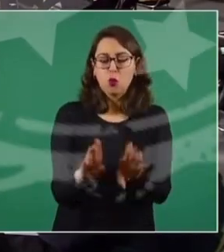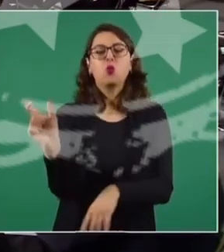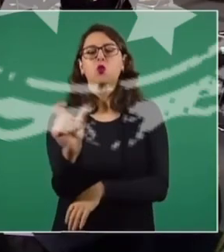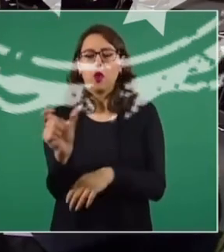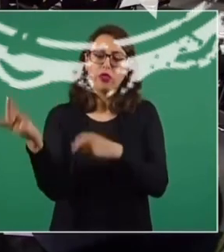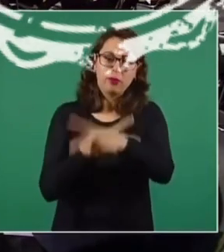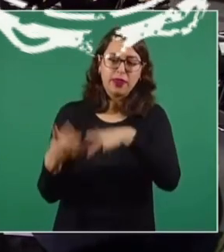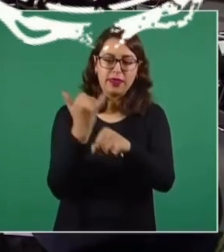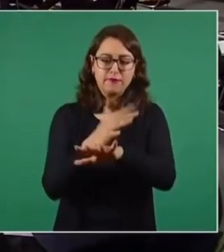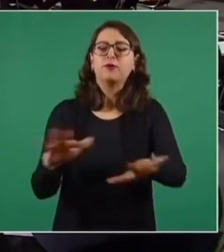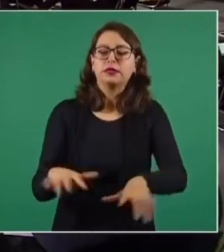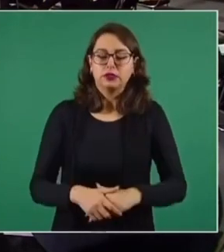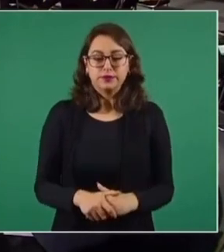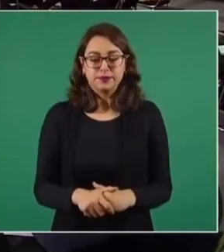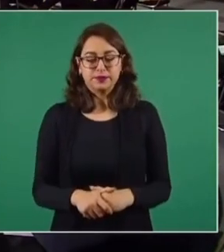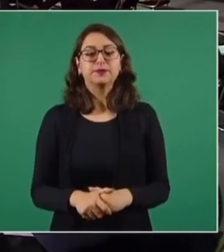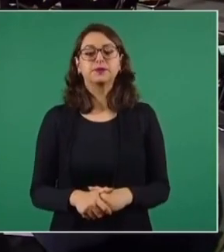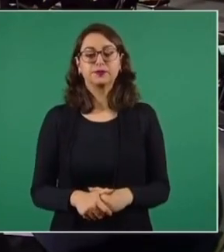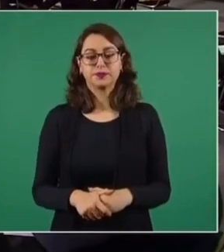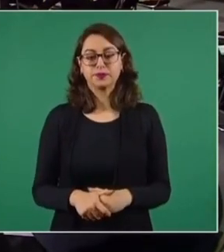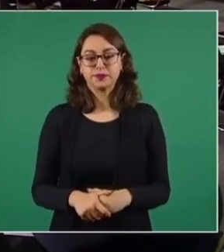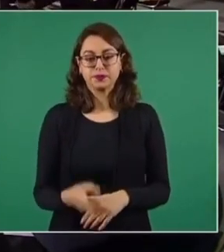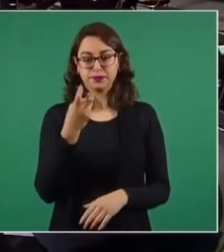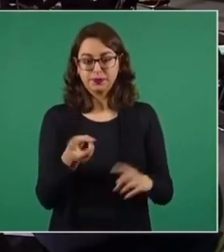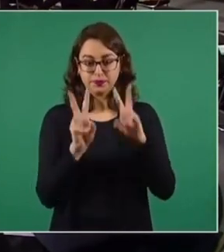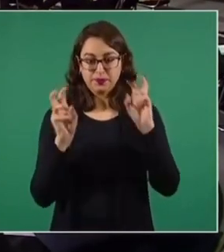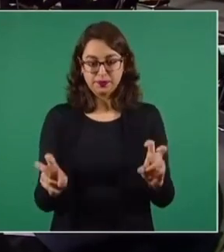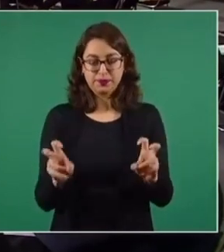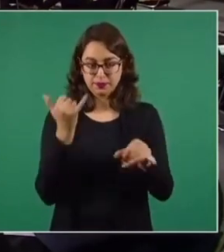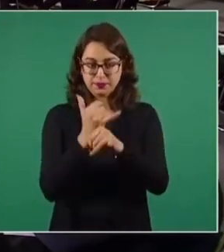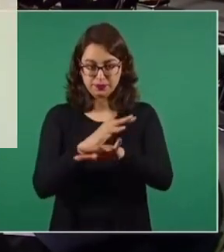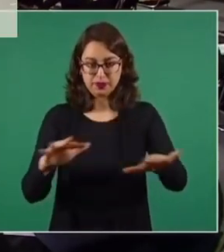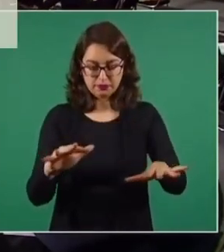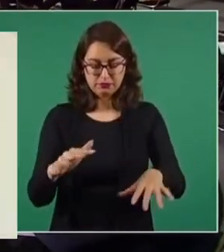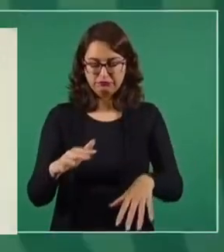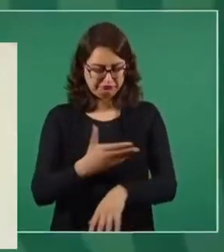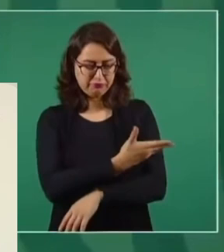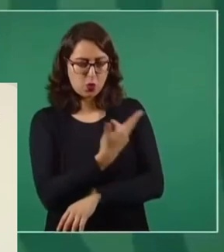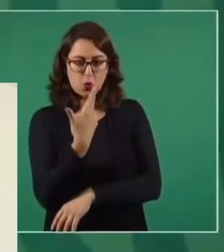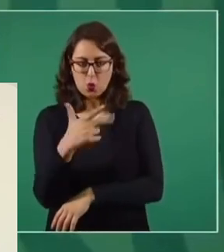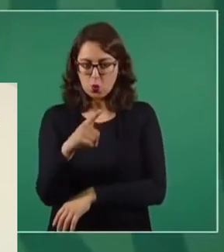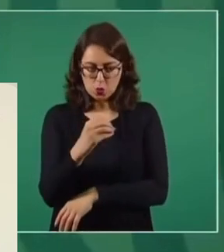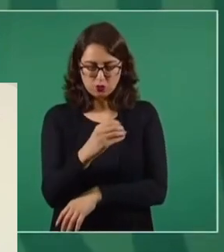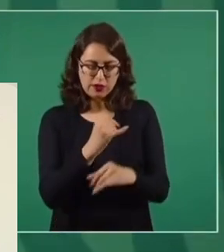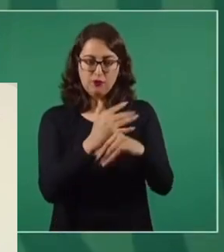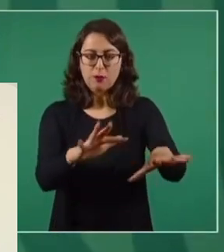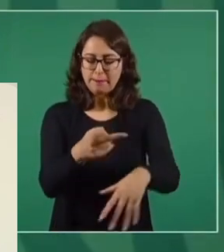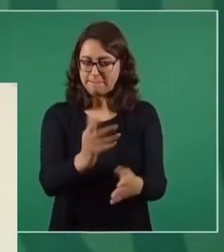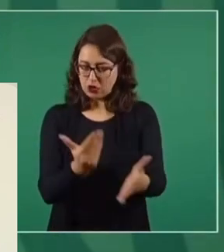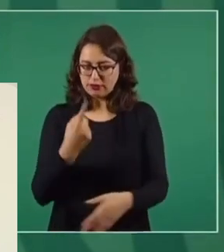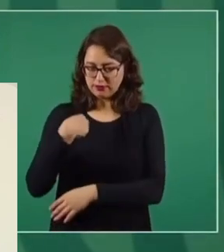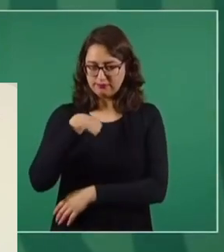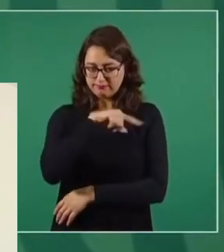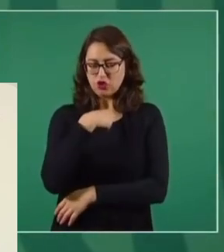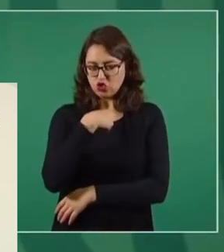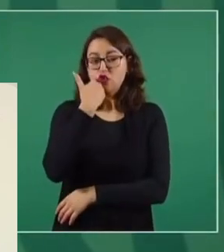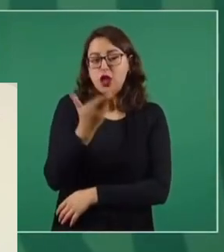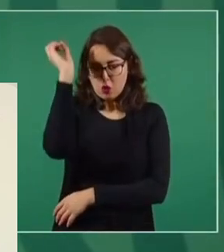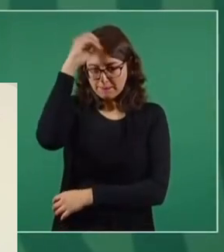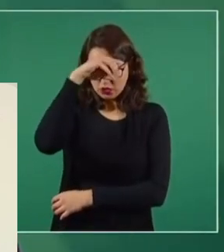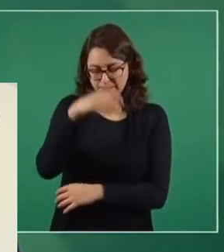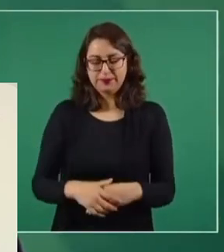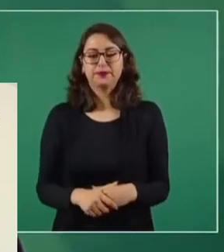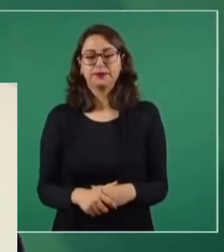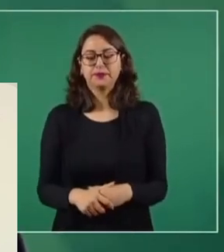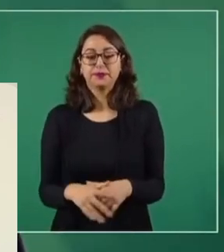Sí, va a informar sobre esto, Hugo, pero yo quiero también dar mi opinión. Hay que tener cuidado, porque como